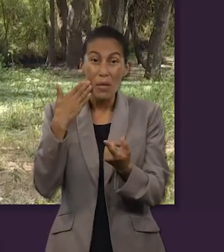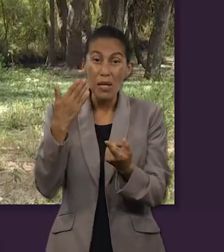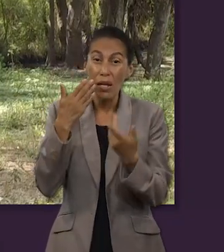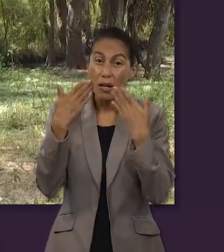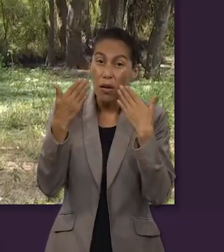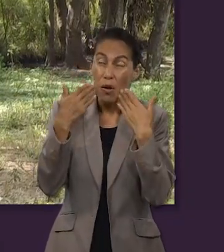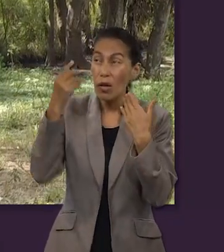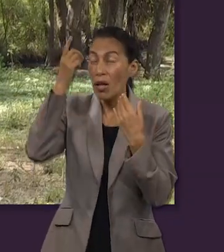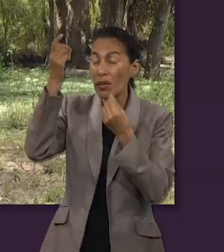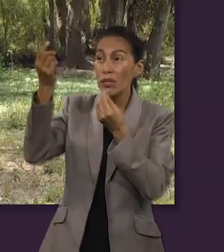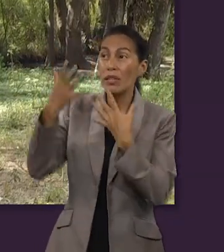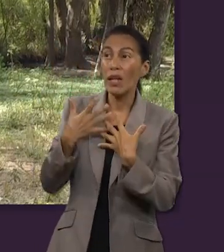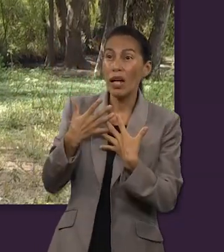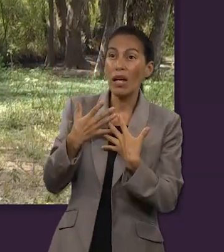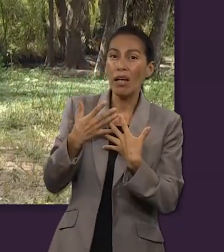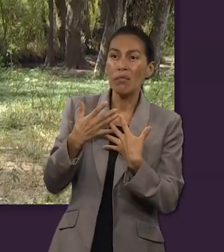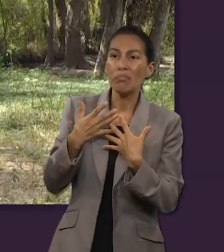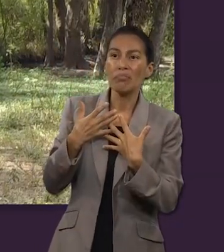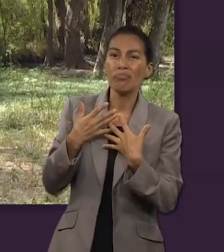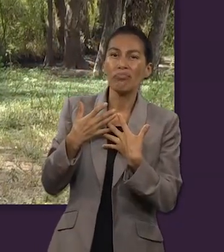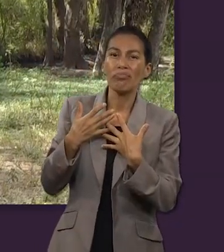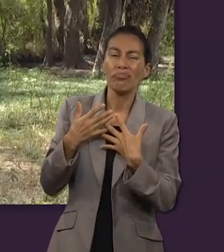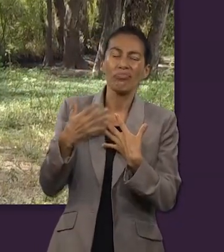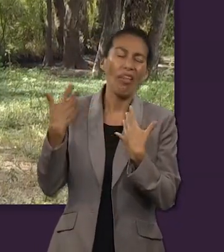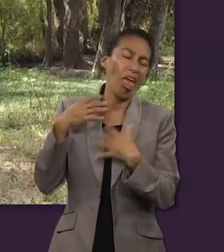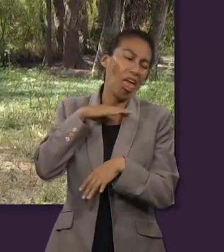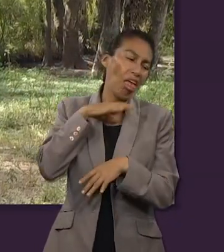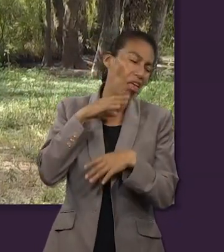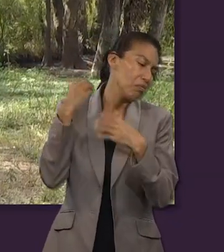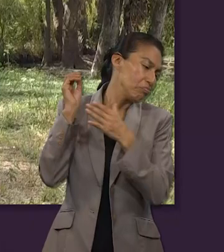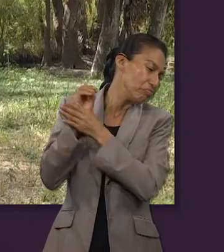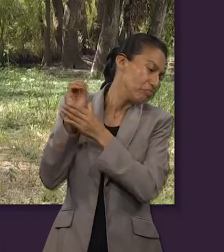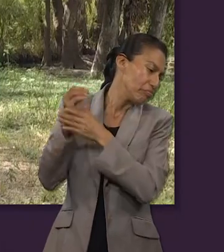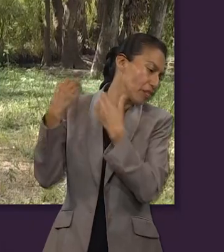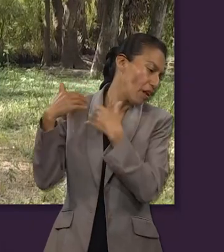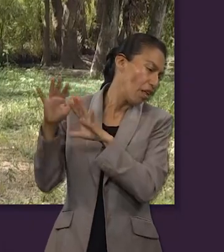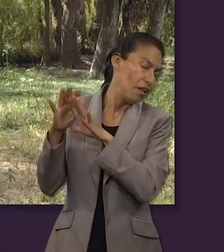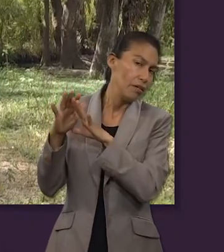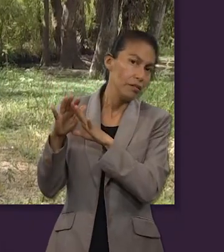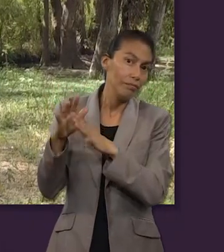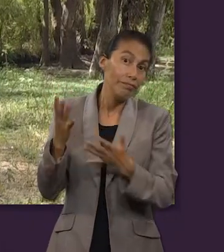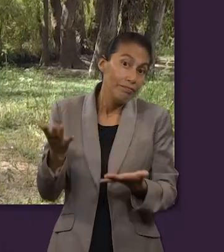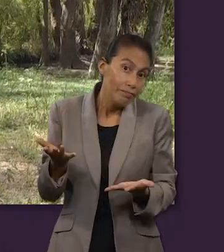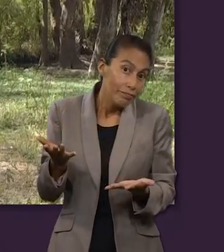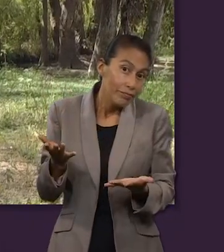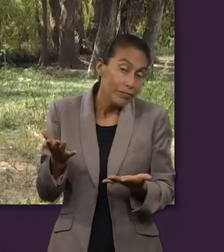hablando del libre albedrío, hay algunos que han jugado con la misericordia que se les ofrecía,